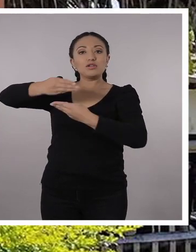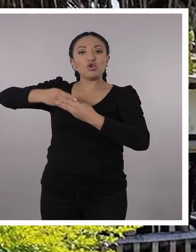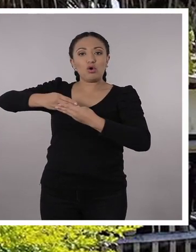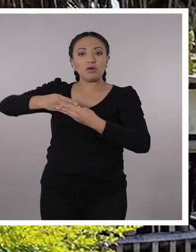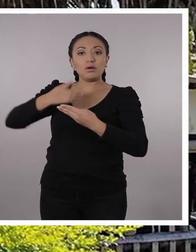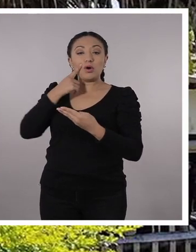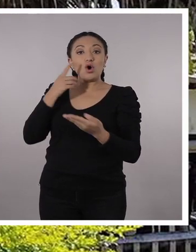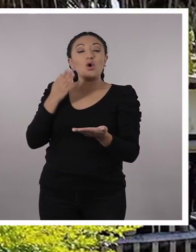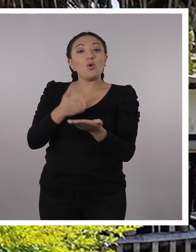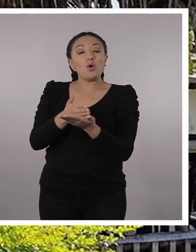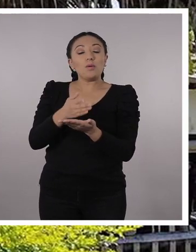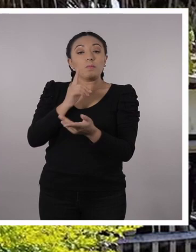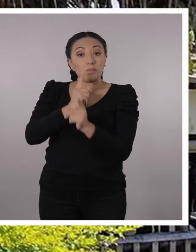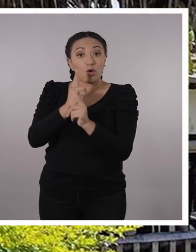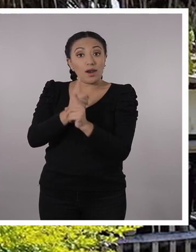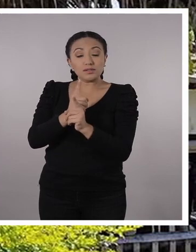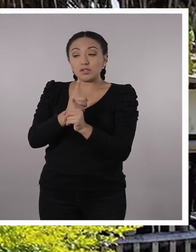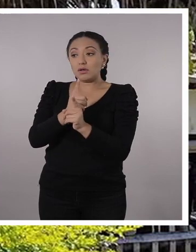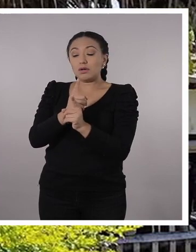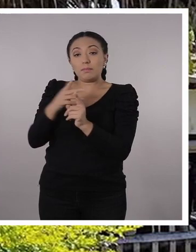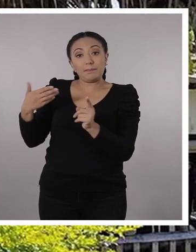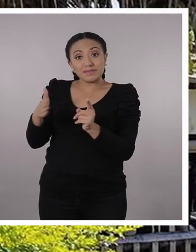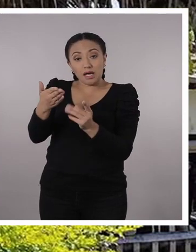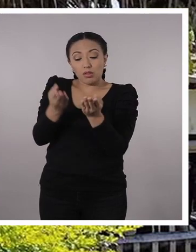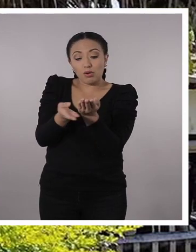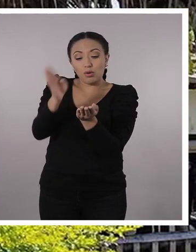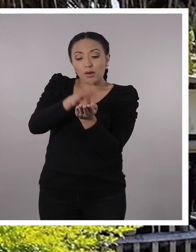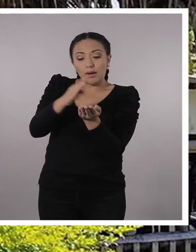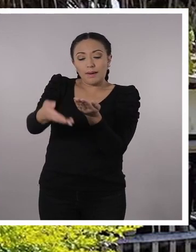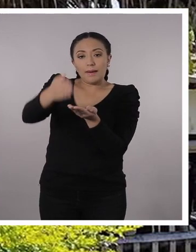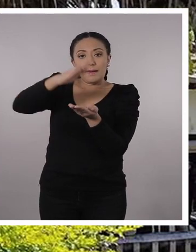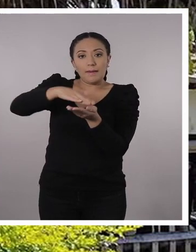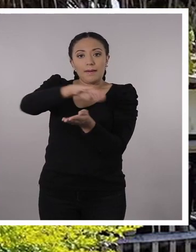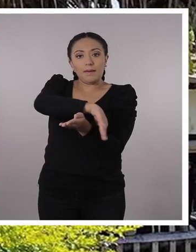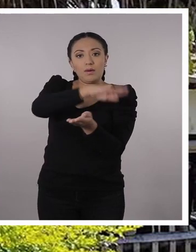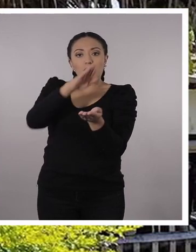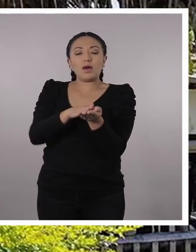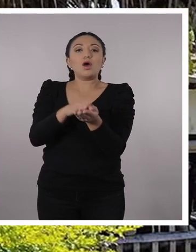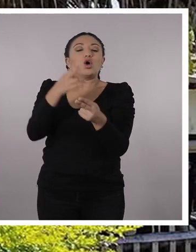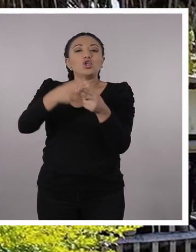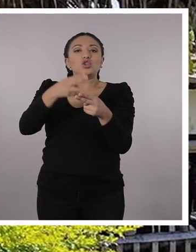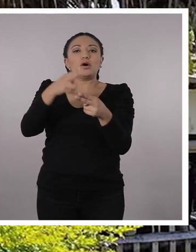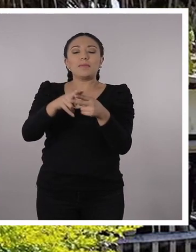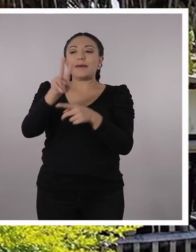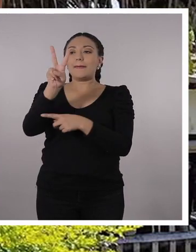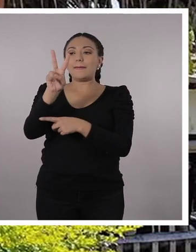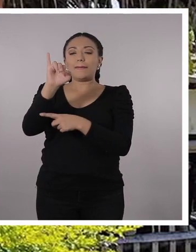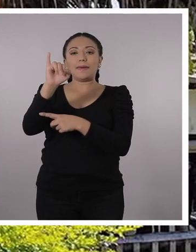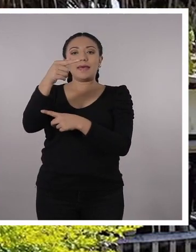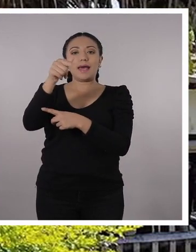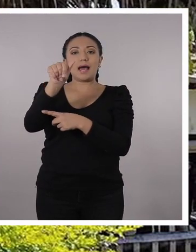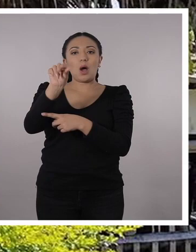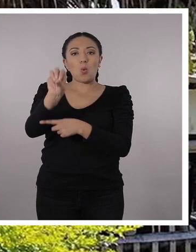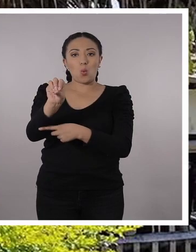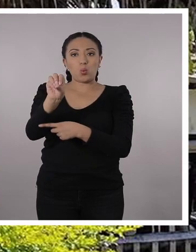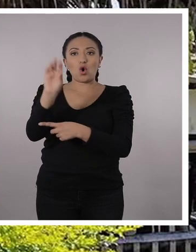y la hoja también es una hoja muy típica de la Amazonía. ¿Qué hoja es? Es la hoja del vijao que envuelve a este pescado amazónico.